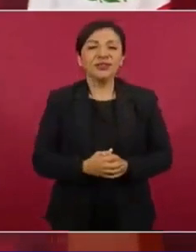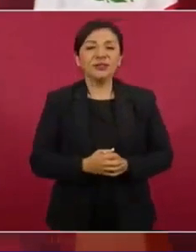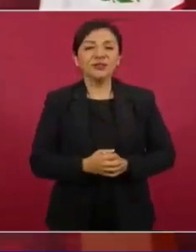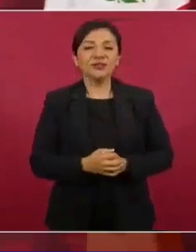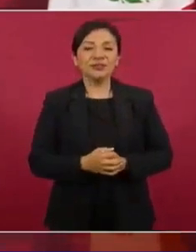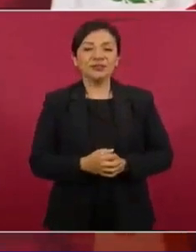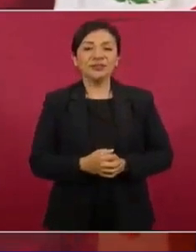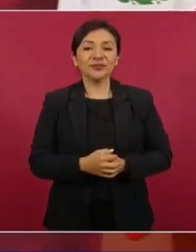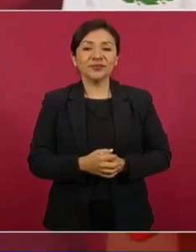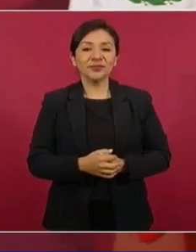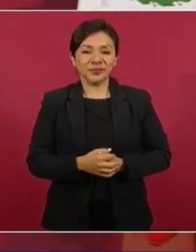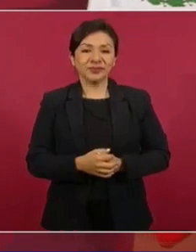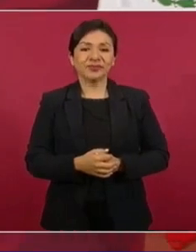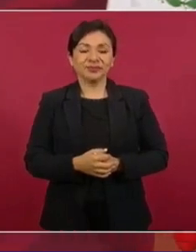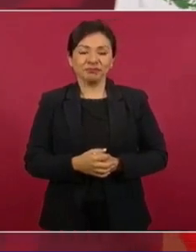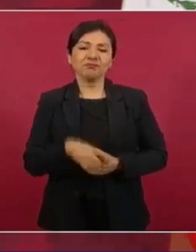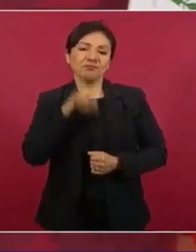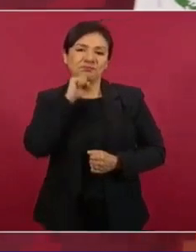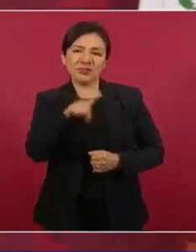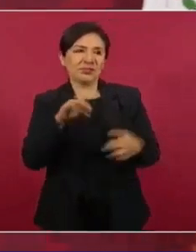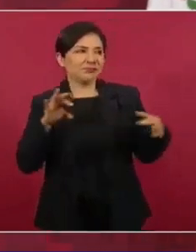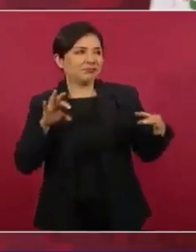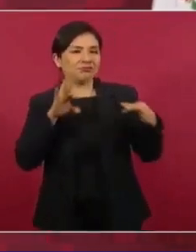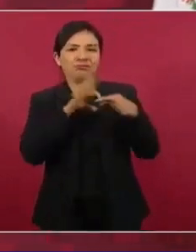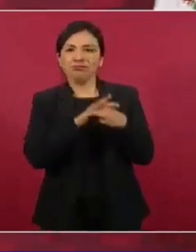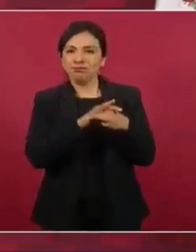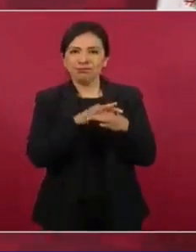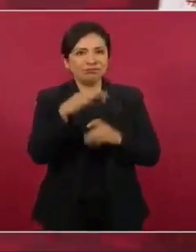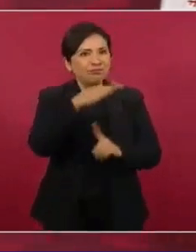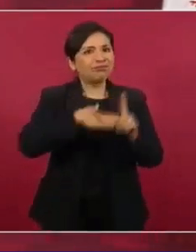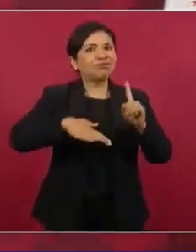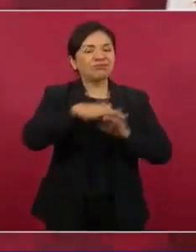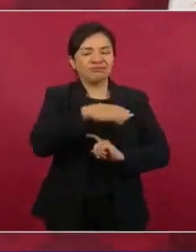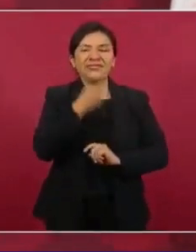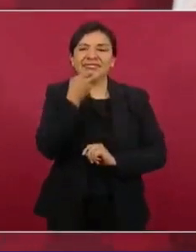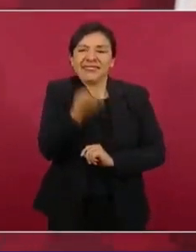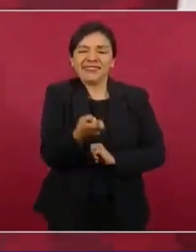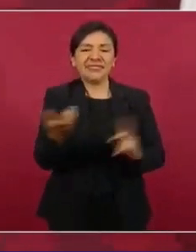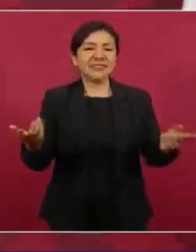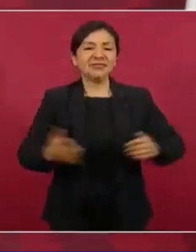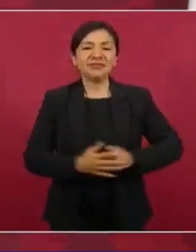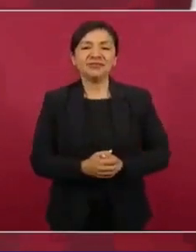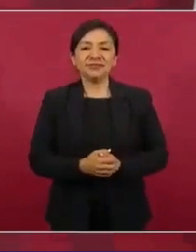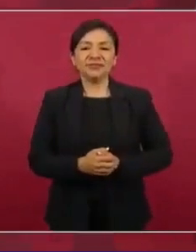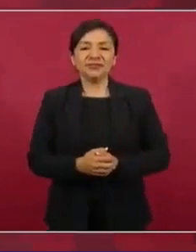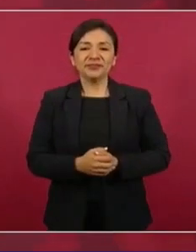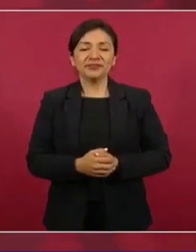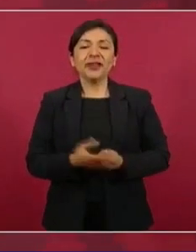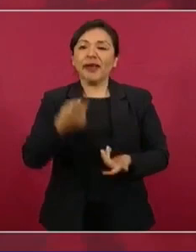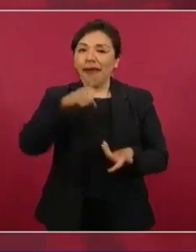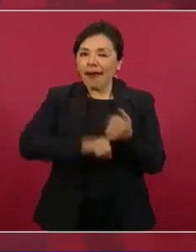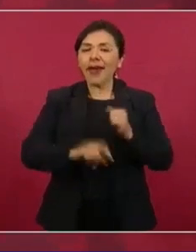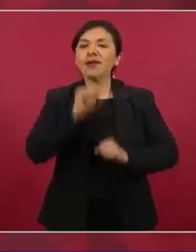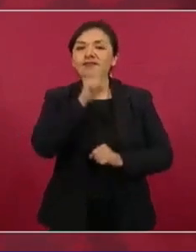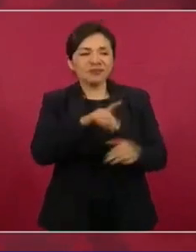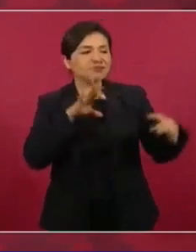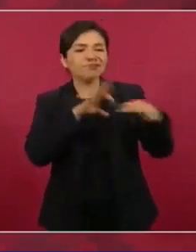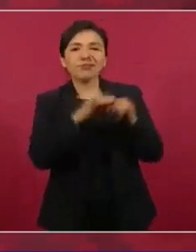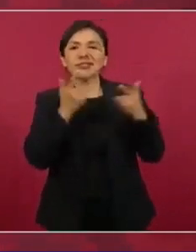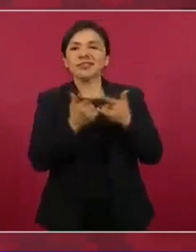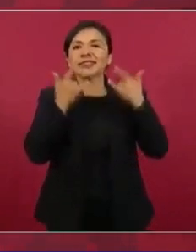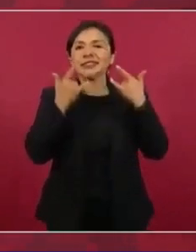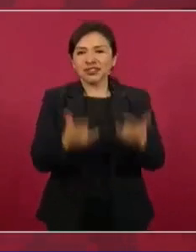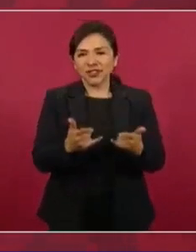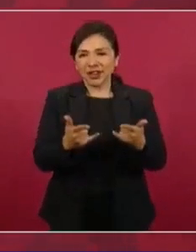cómo tiene que ver todo, todo influye y todo es historia. Y